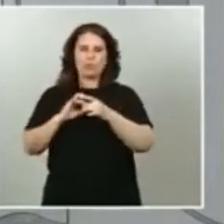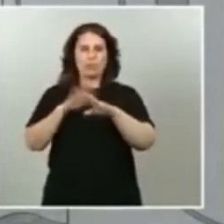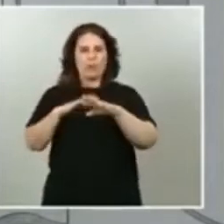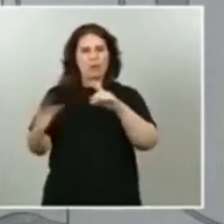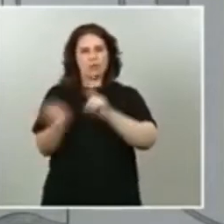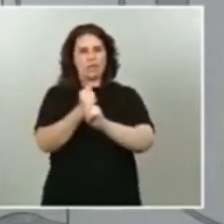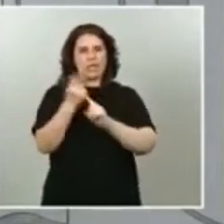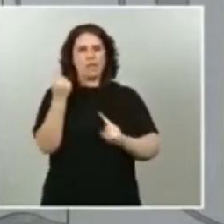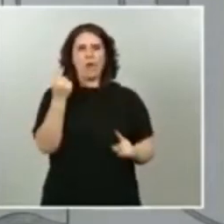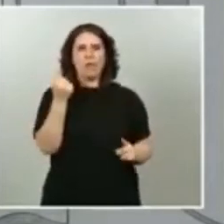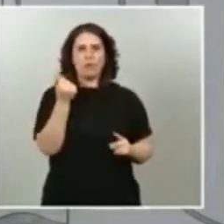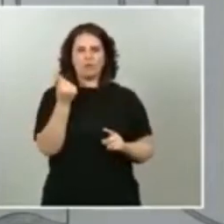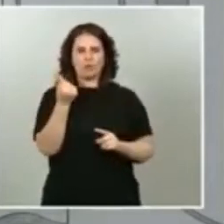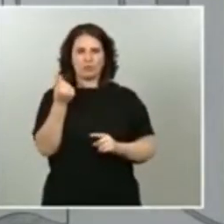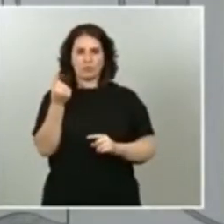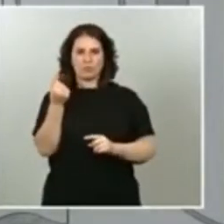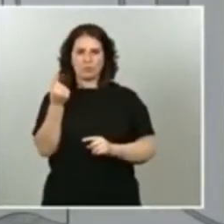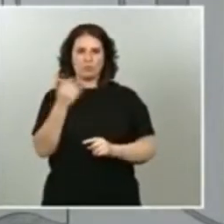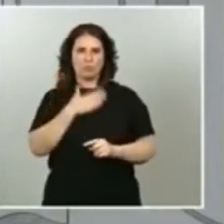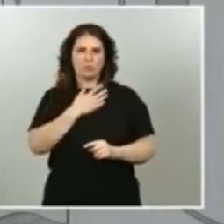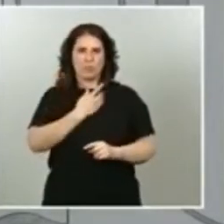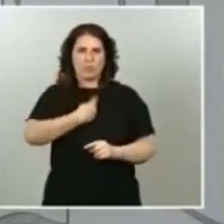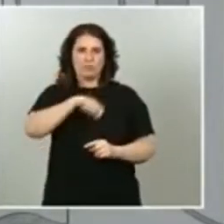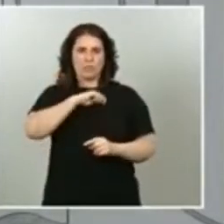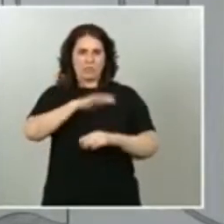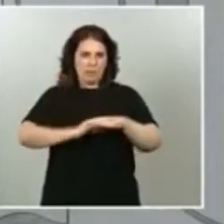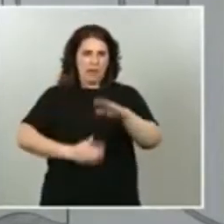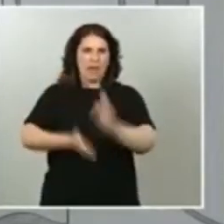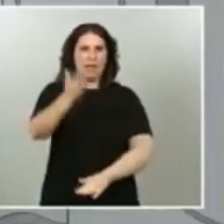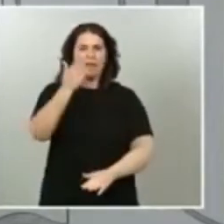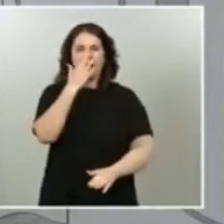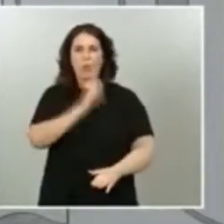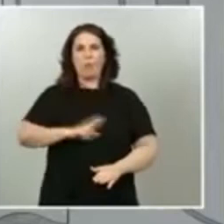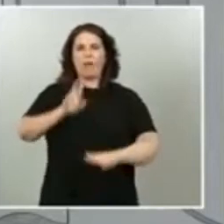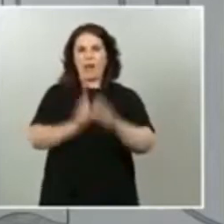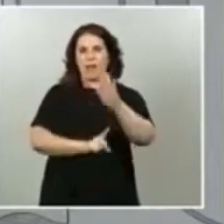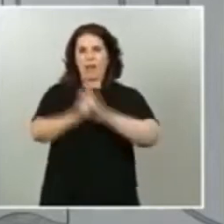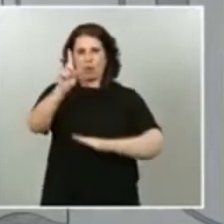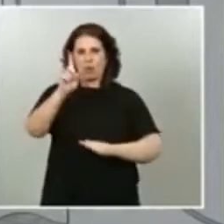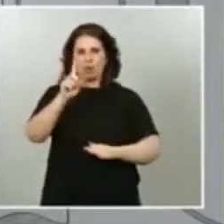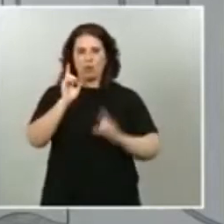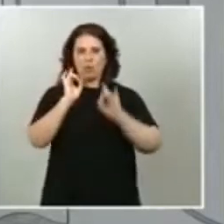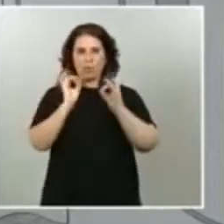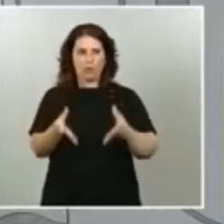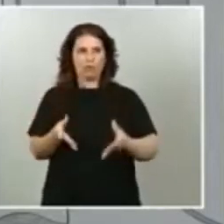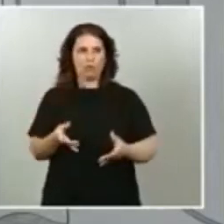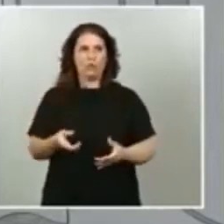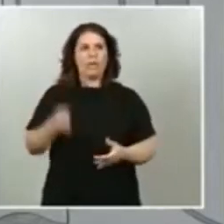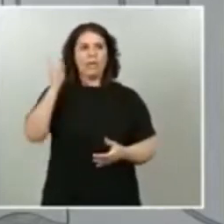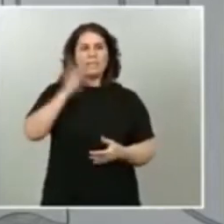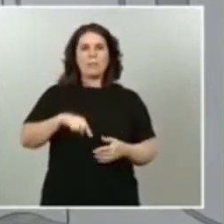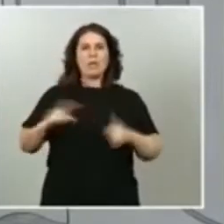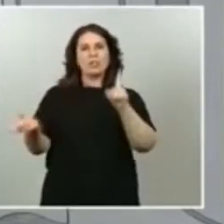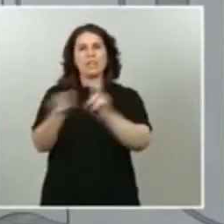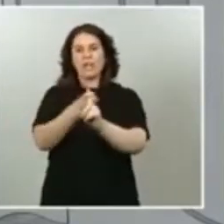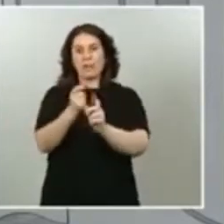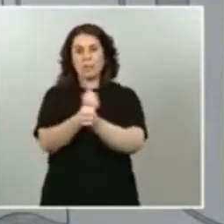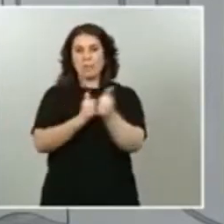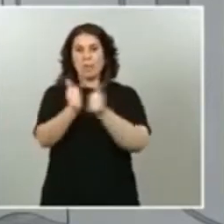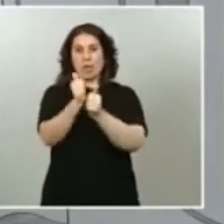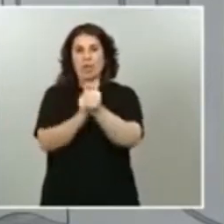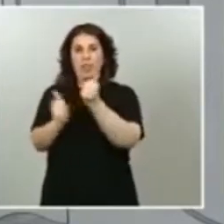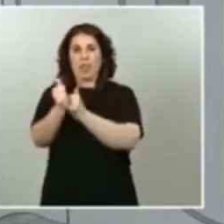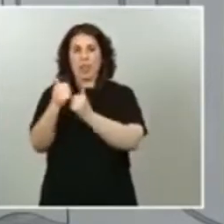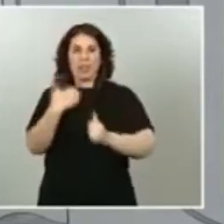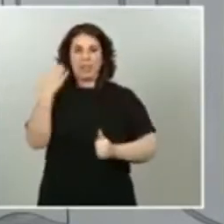que España tiene que contar cara a esa pronta recuperación y para conseguir también en que las prioridades que marca el país tengan común